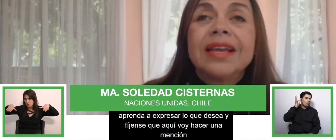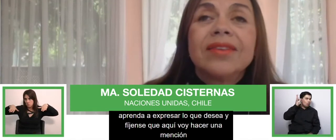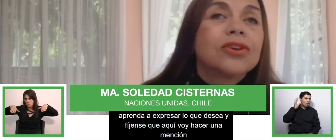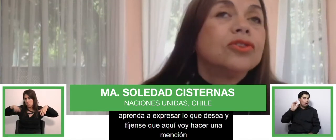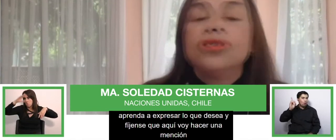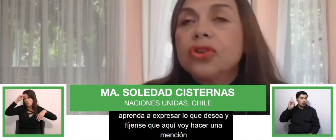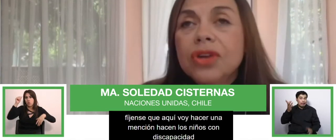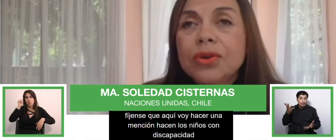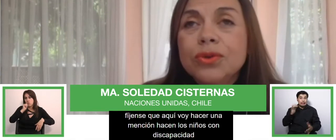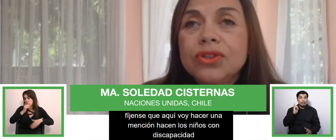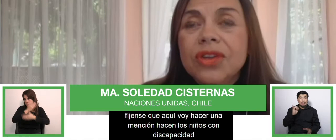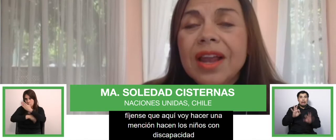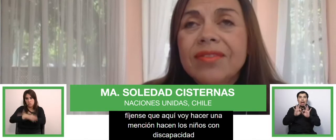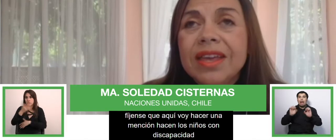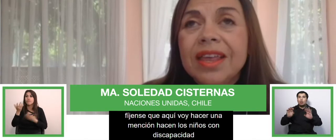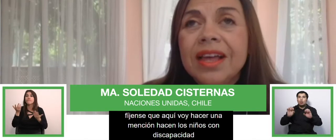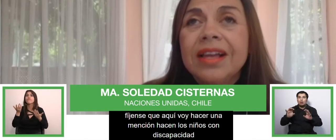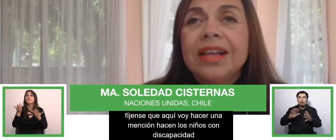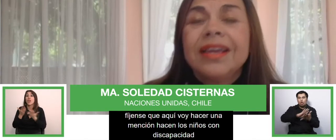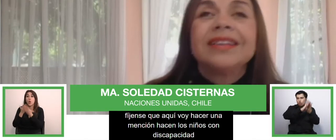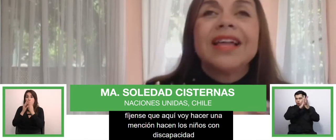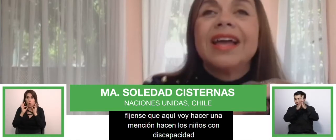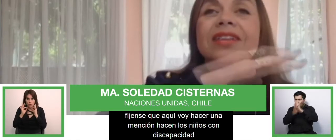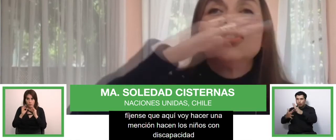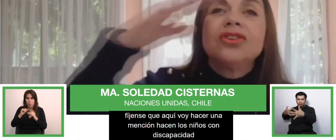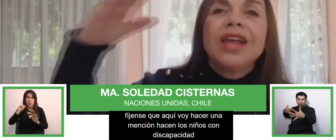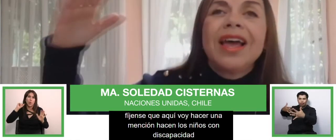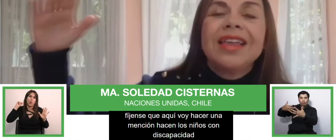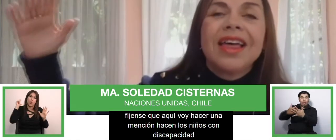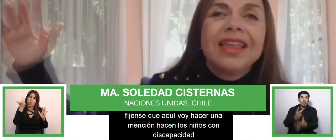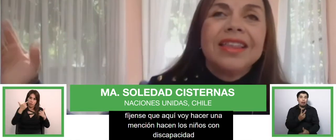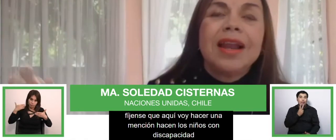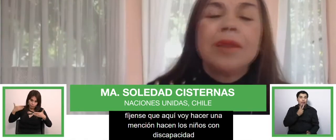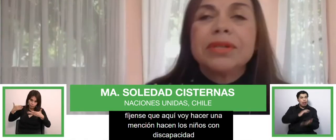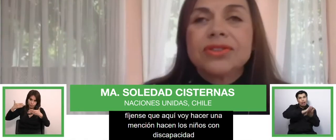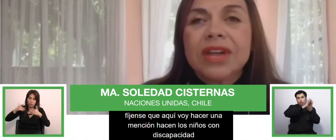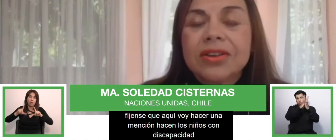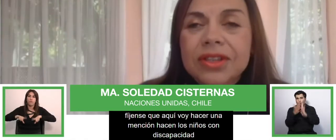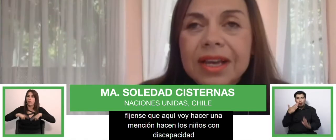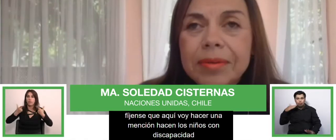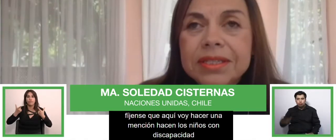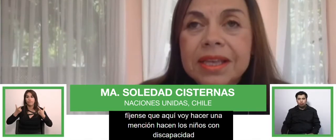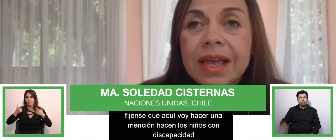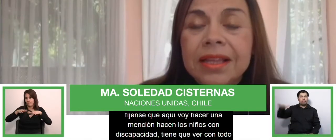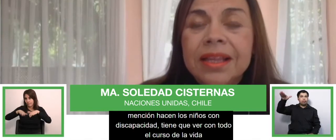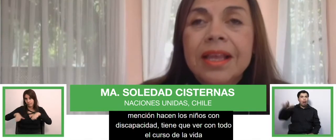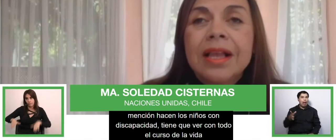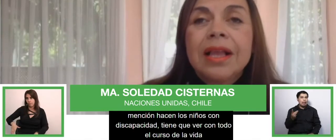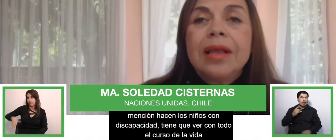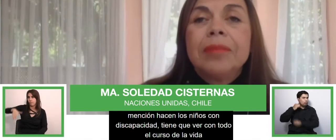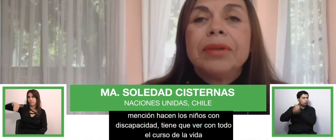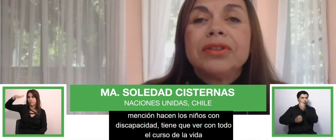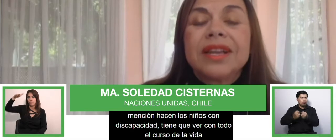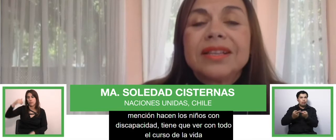cierto, la educación tiene que ver con todo el curso de la vida y está en todas las edades de las personas con discapacidad.